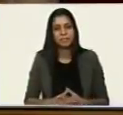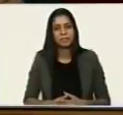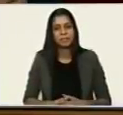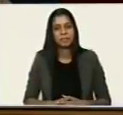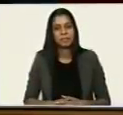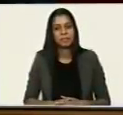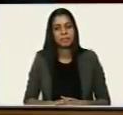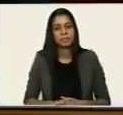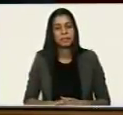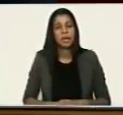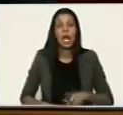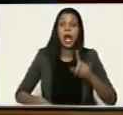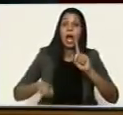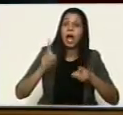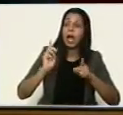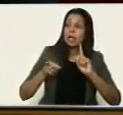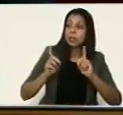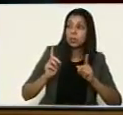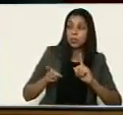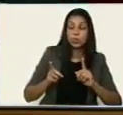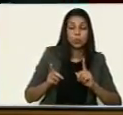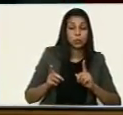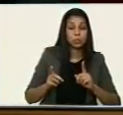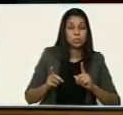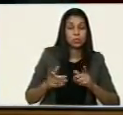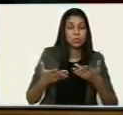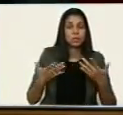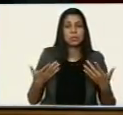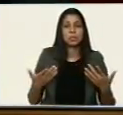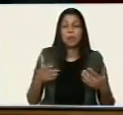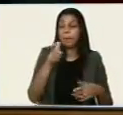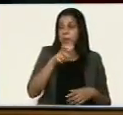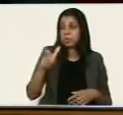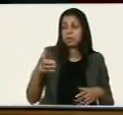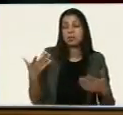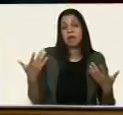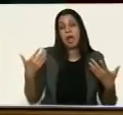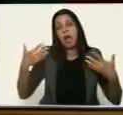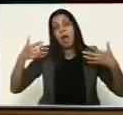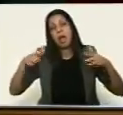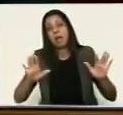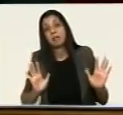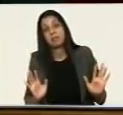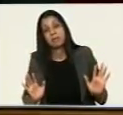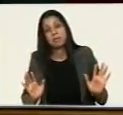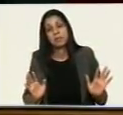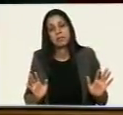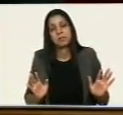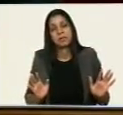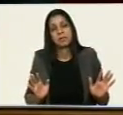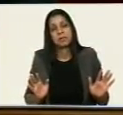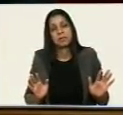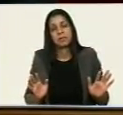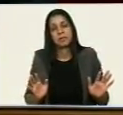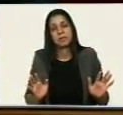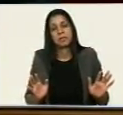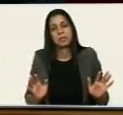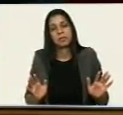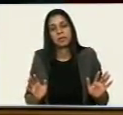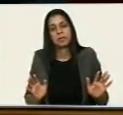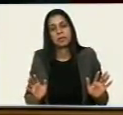Algunos compañeros pudieran sentirse